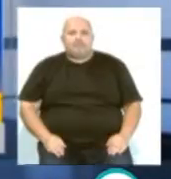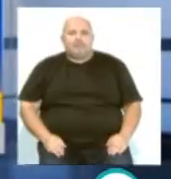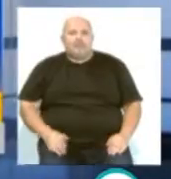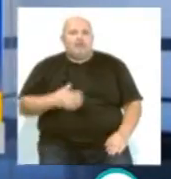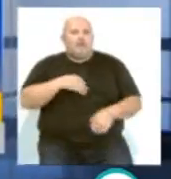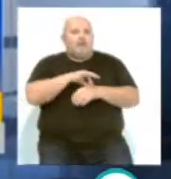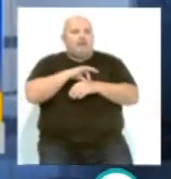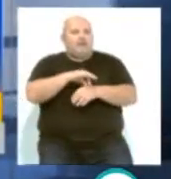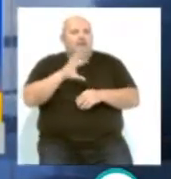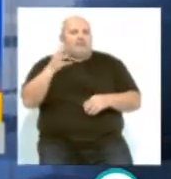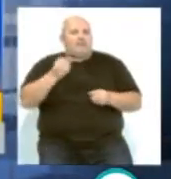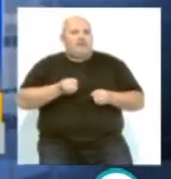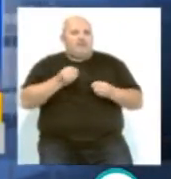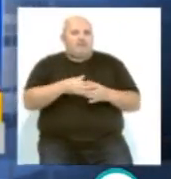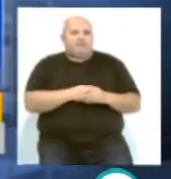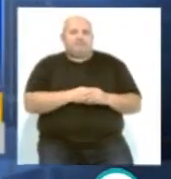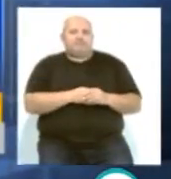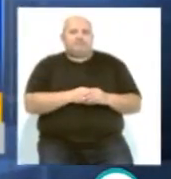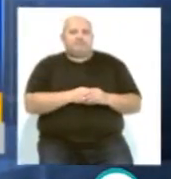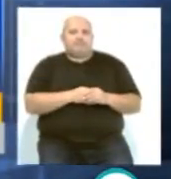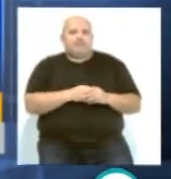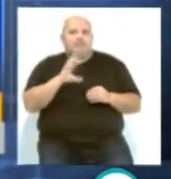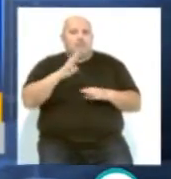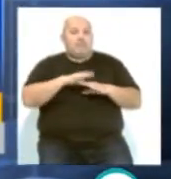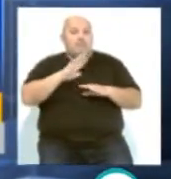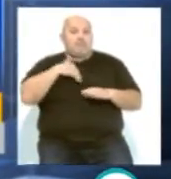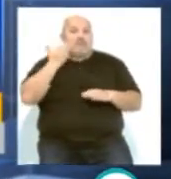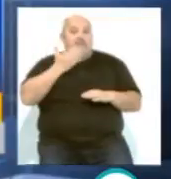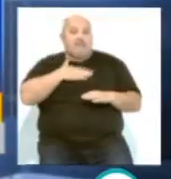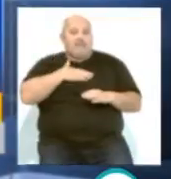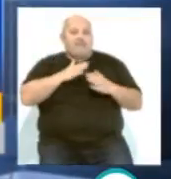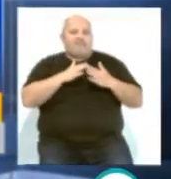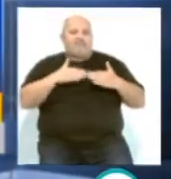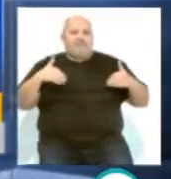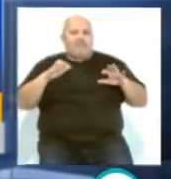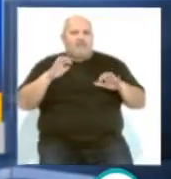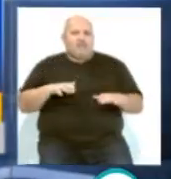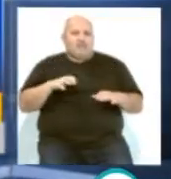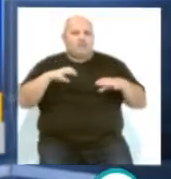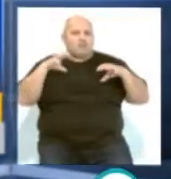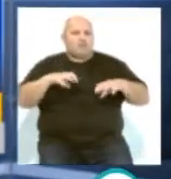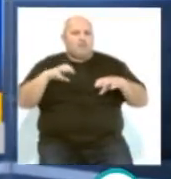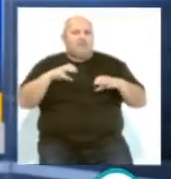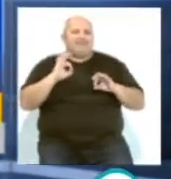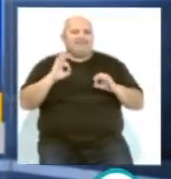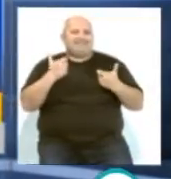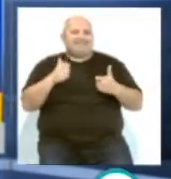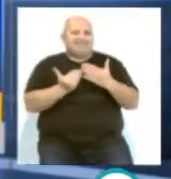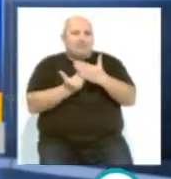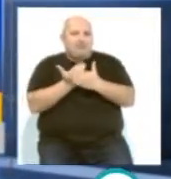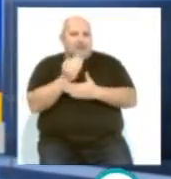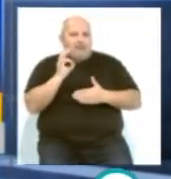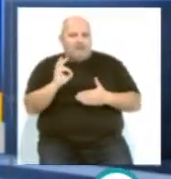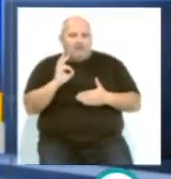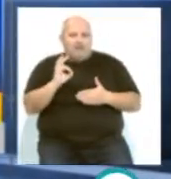La Agencia Estatal de Meteorología informa de un tiempo para mañana en la Bahía de Cádiz de lluvias más intensas a primeras